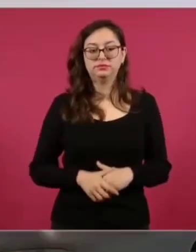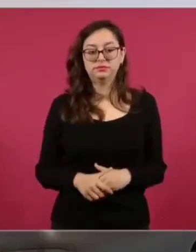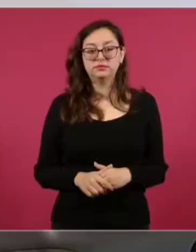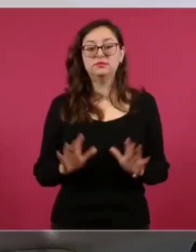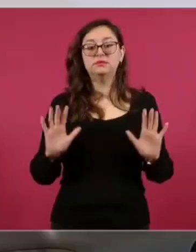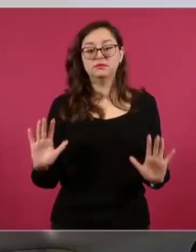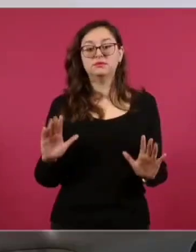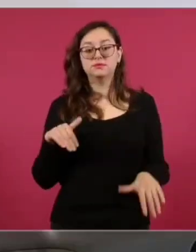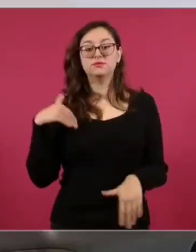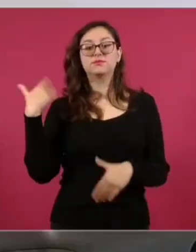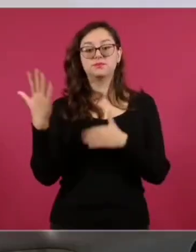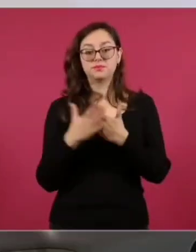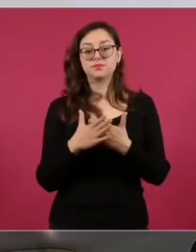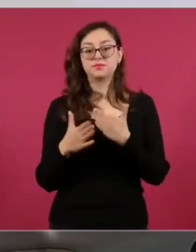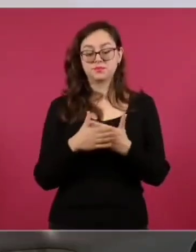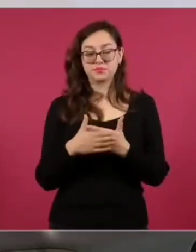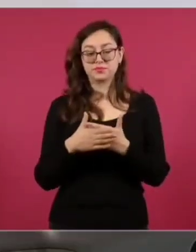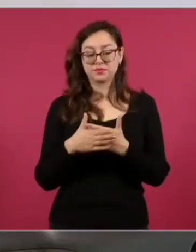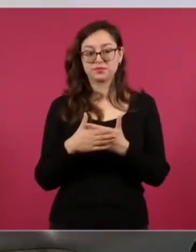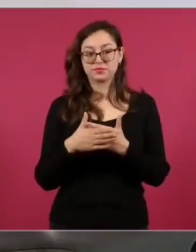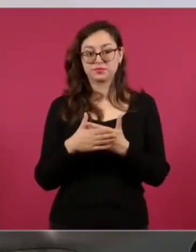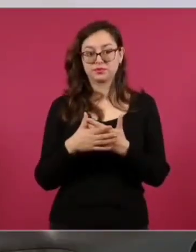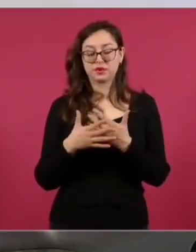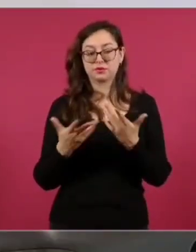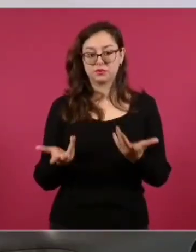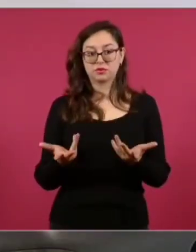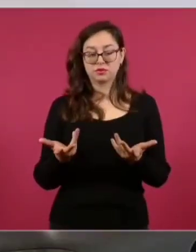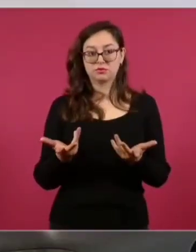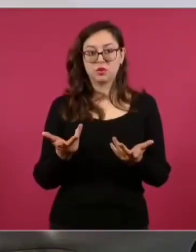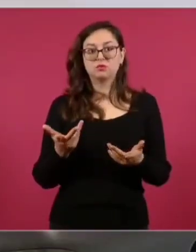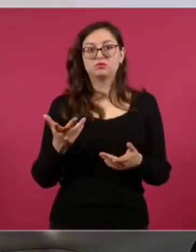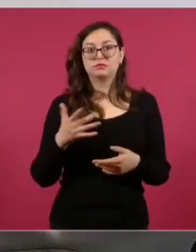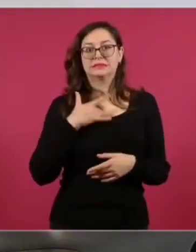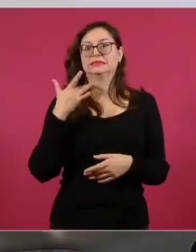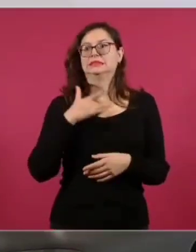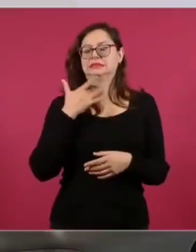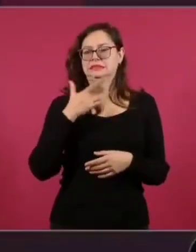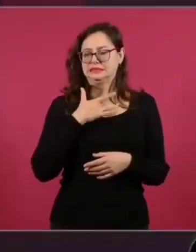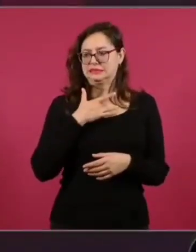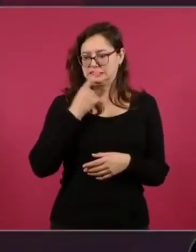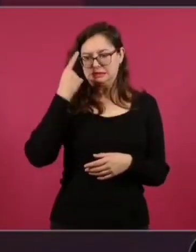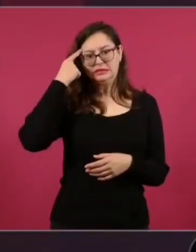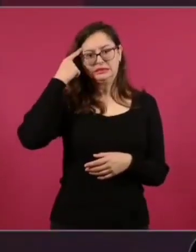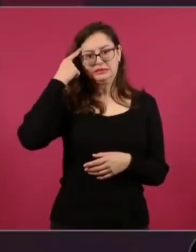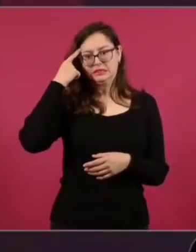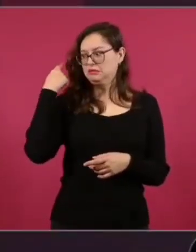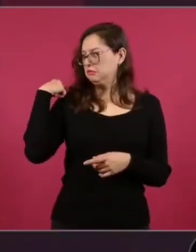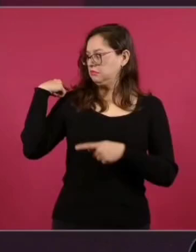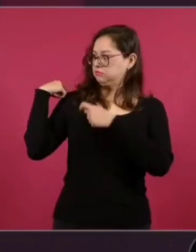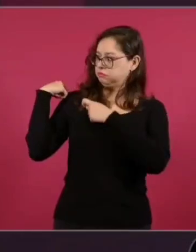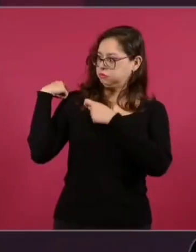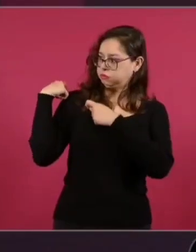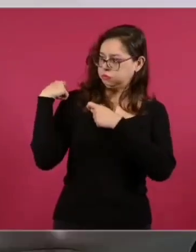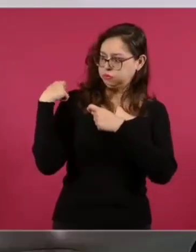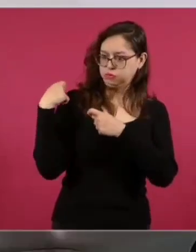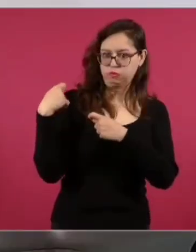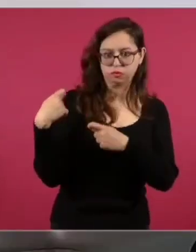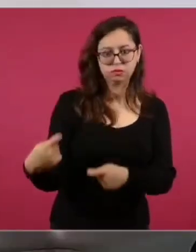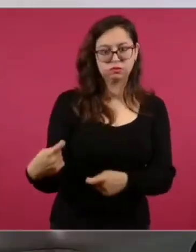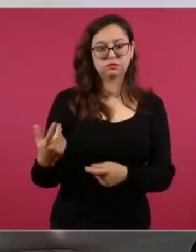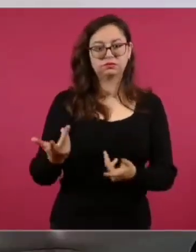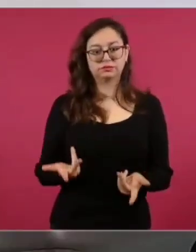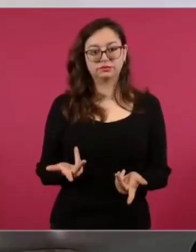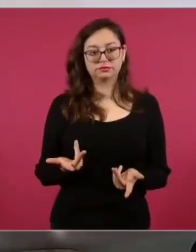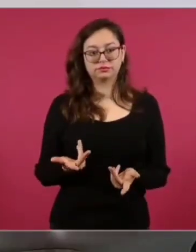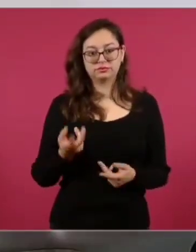viene del pasado profundo, del México profundo. Por eso a mí me molesta mucho